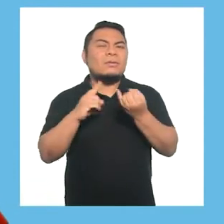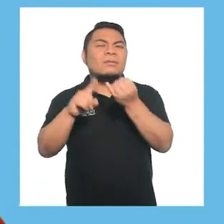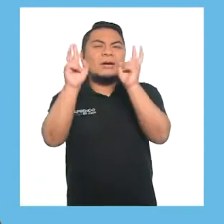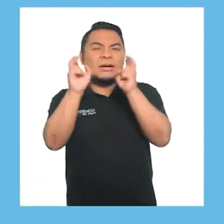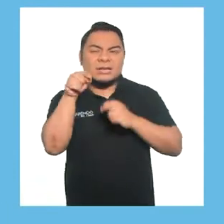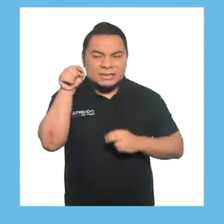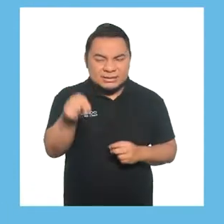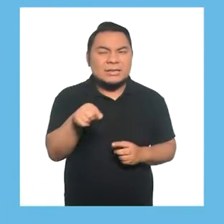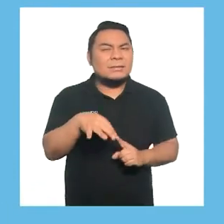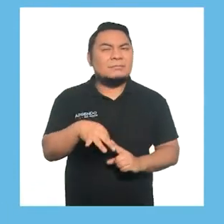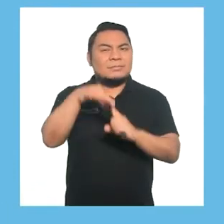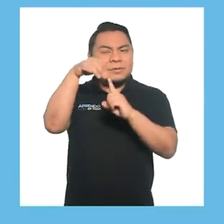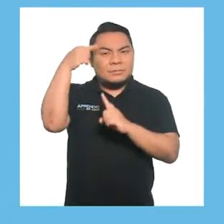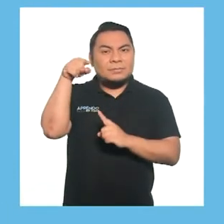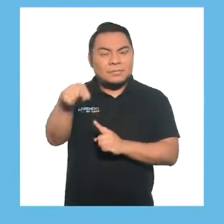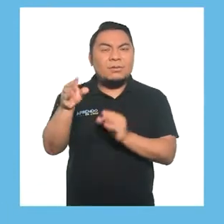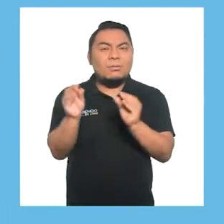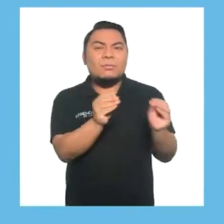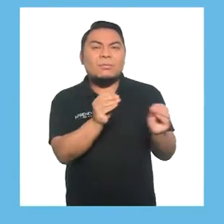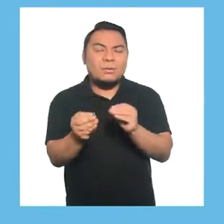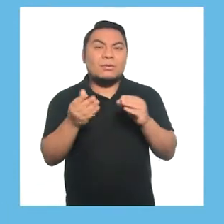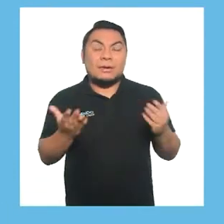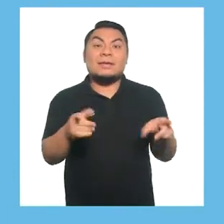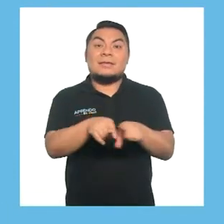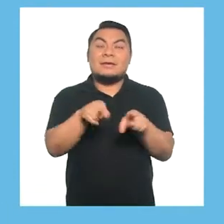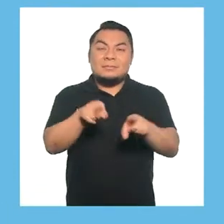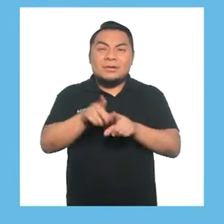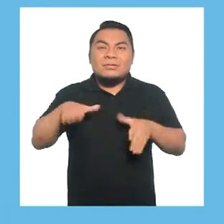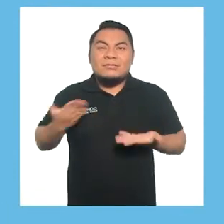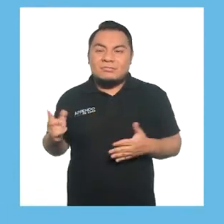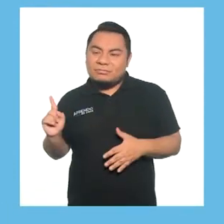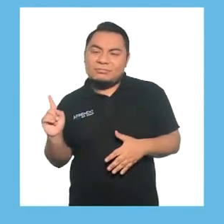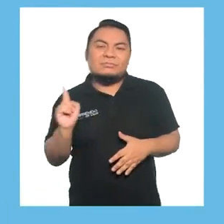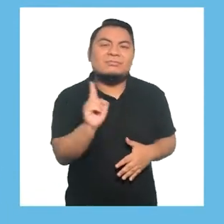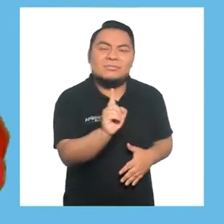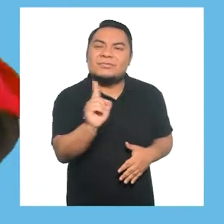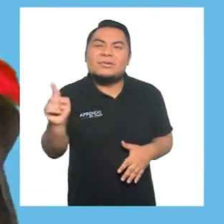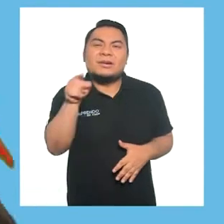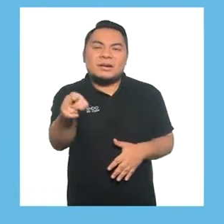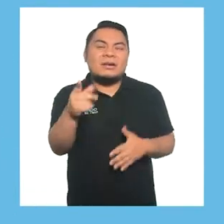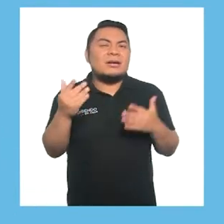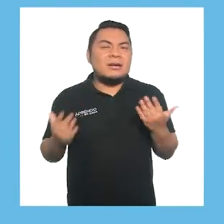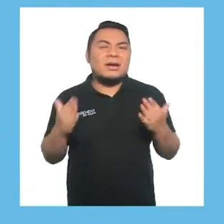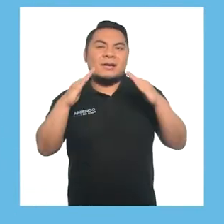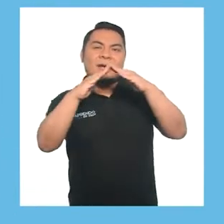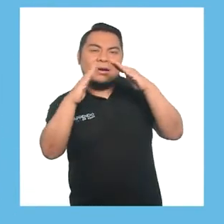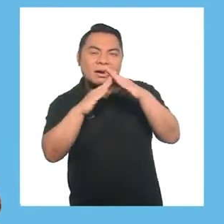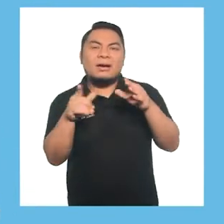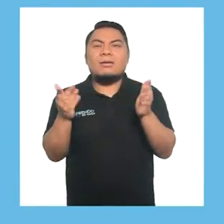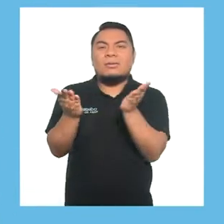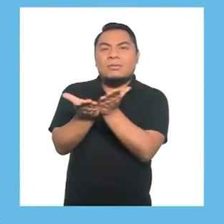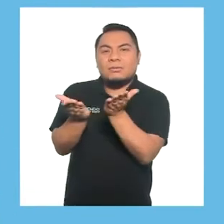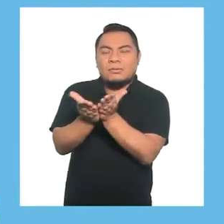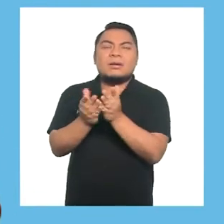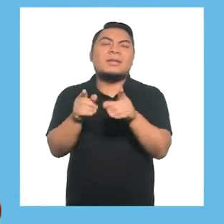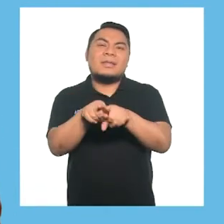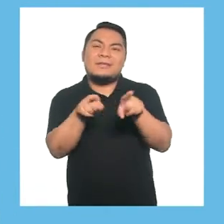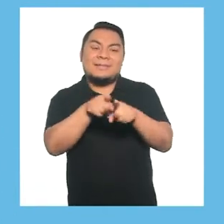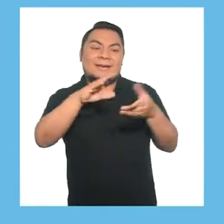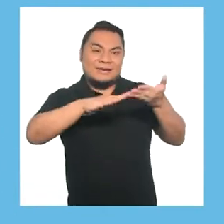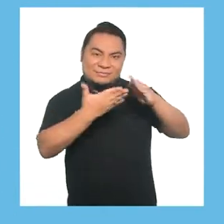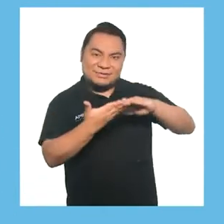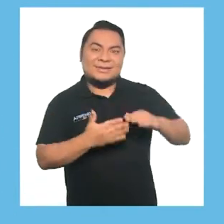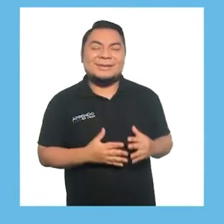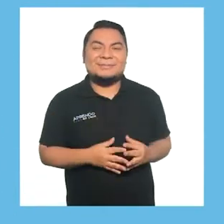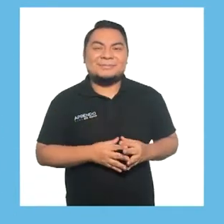las áreas que son esenciales para movilizarse y desplazarse en el hogar, en la escuela y